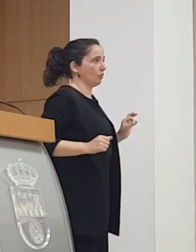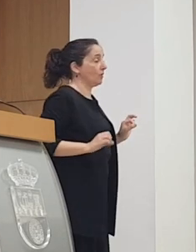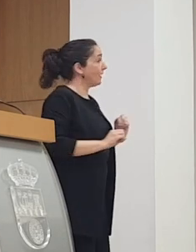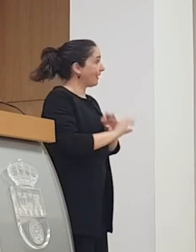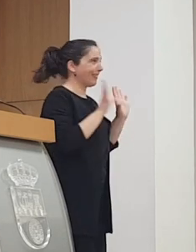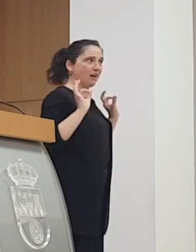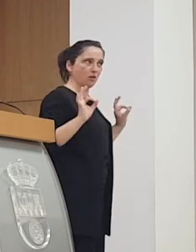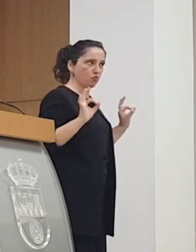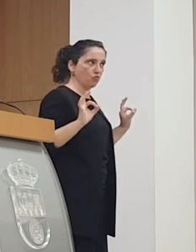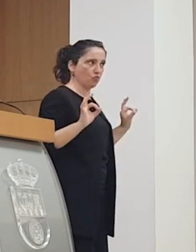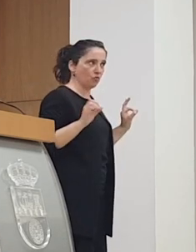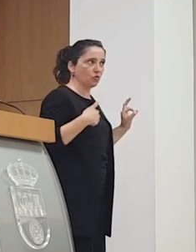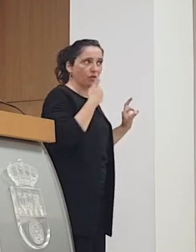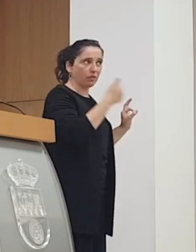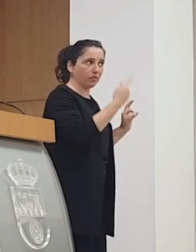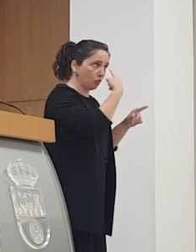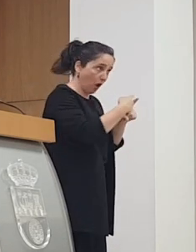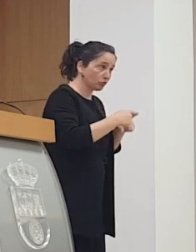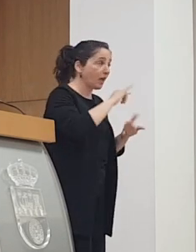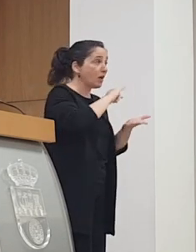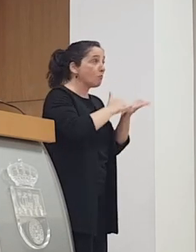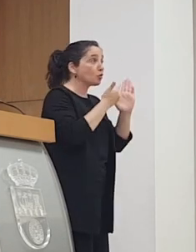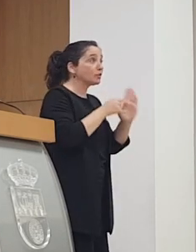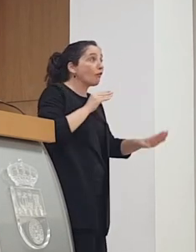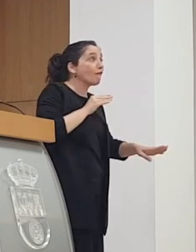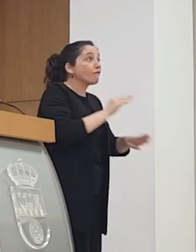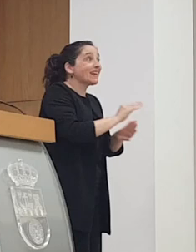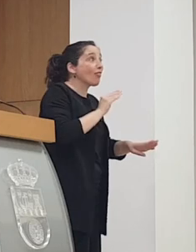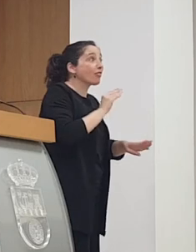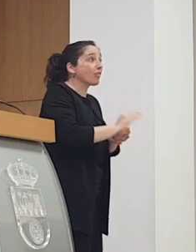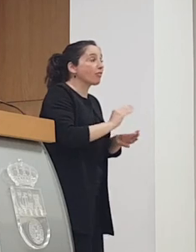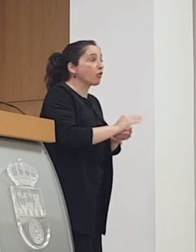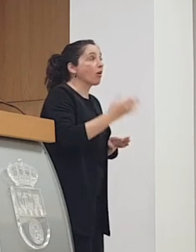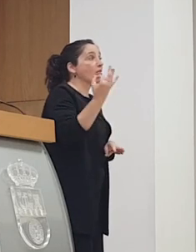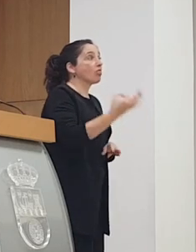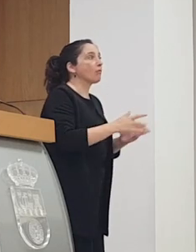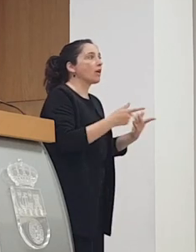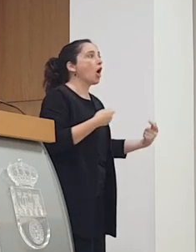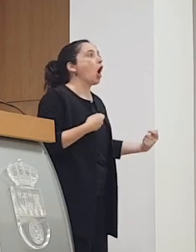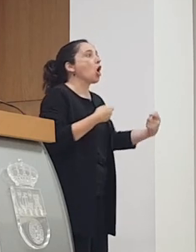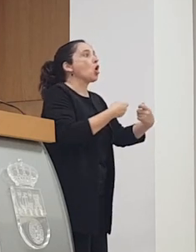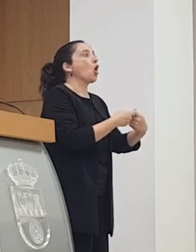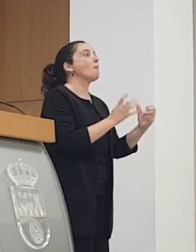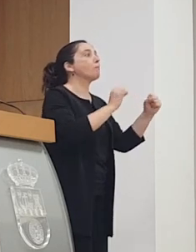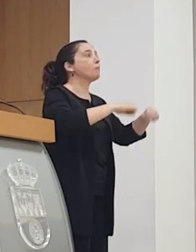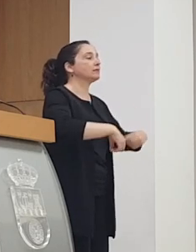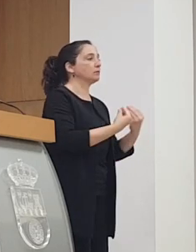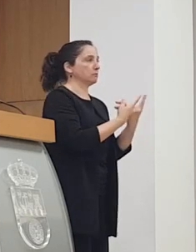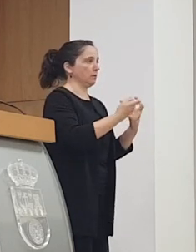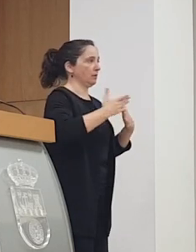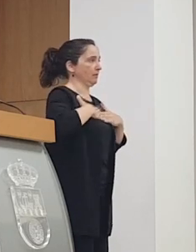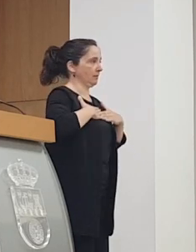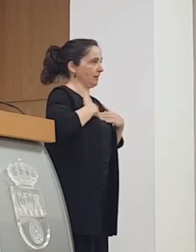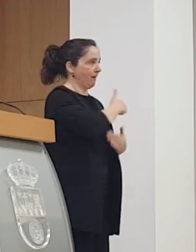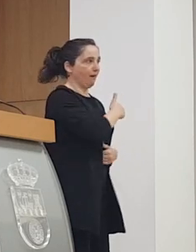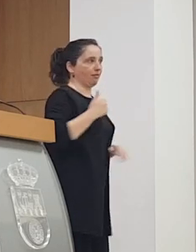y eso es lo que sí quiero matizar ese proyecto y esa financiación han de ser compatibles con nuestras necesidades